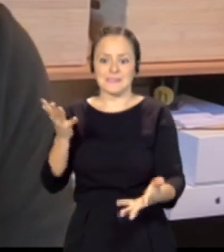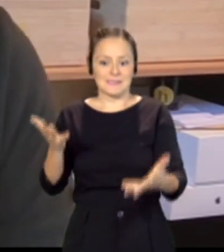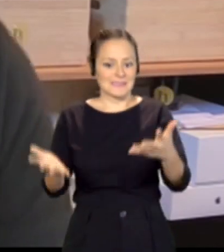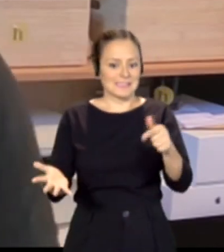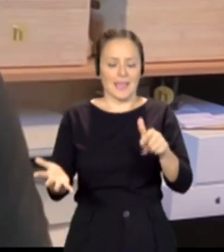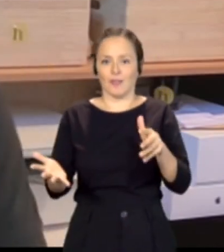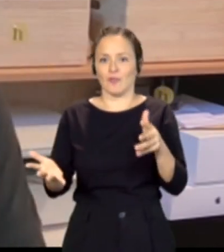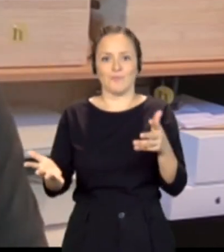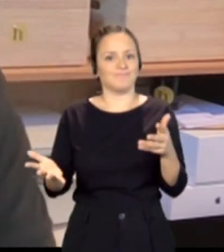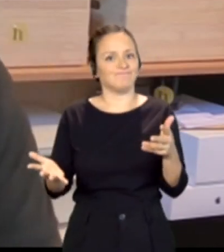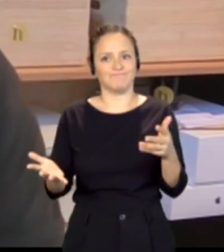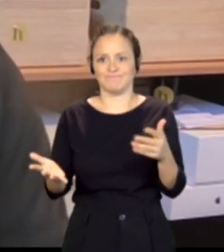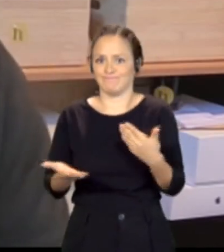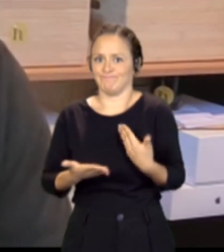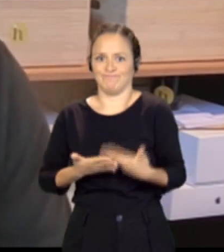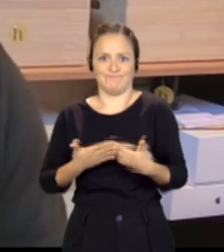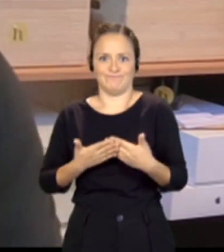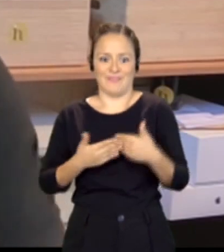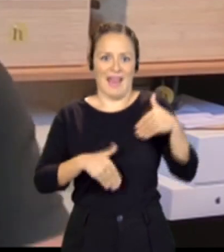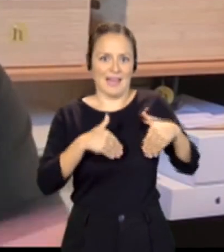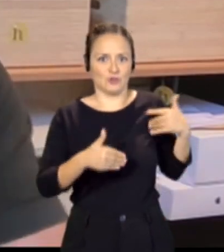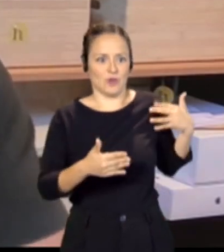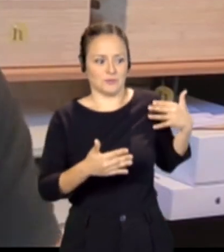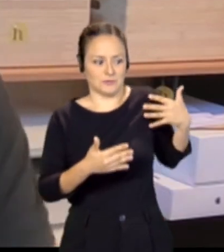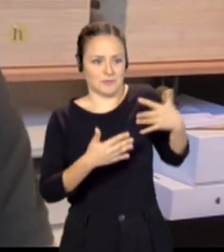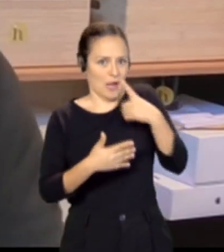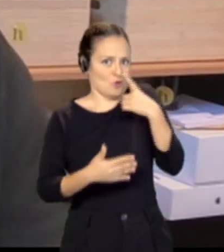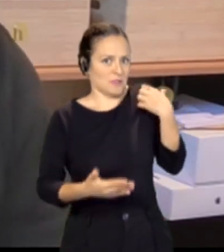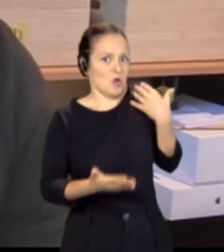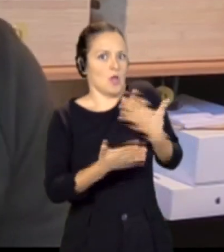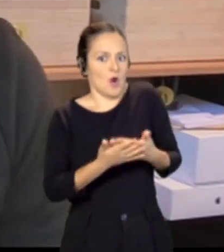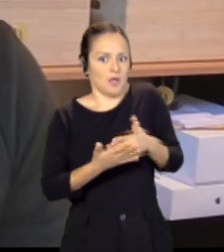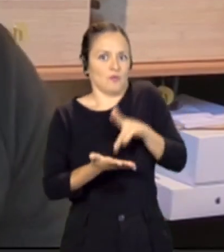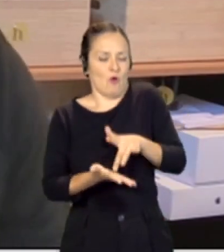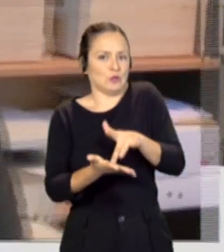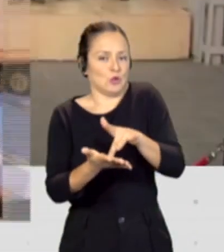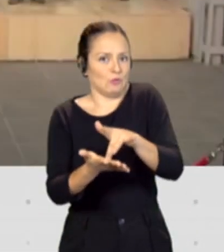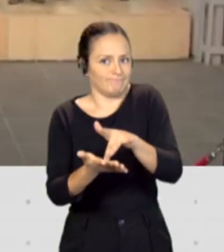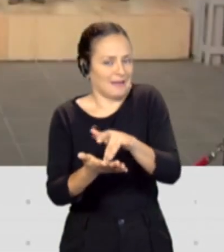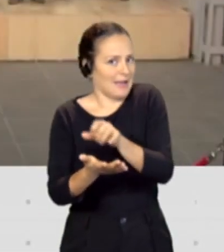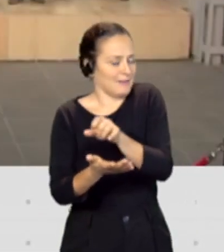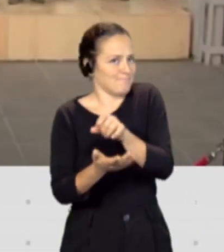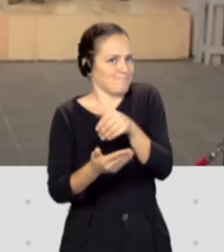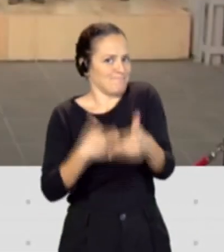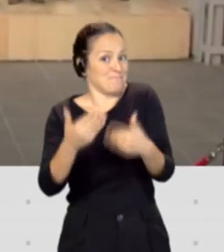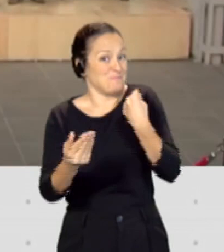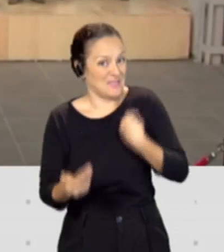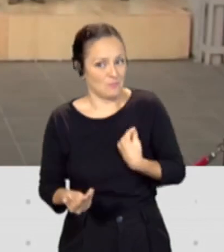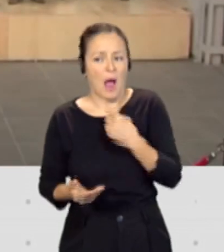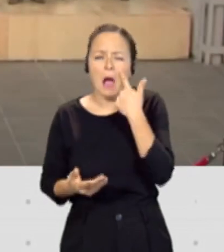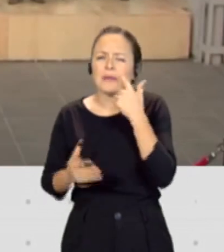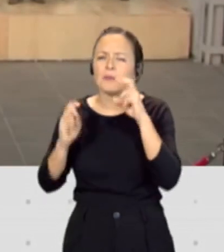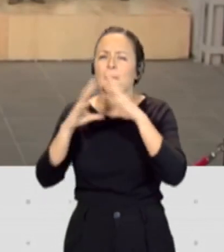capítulo más de todo el recorrido de elecciones que llevamos tenido desde hace un año. Vamos a ver cómo quedan esos pactos. Se ha votado